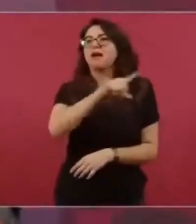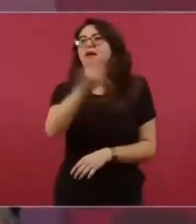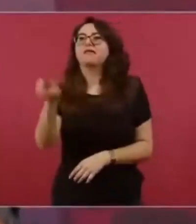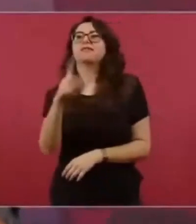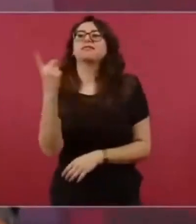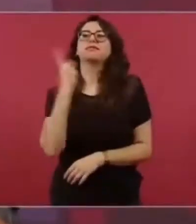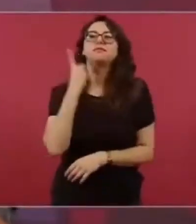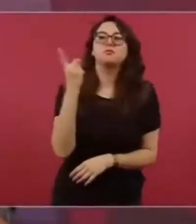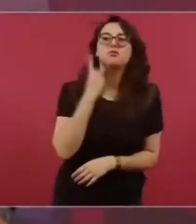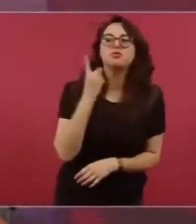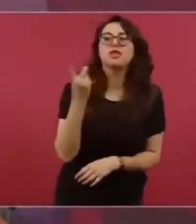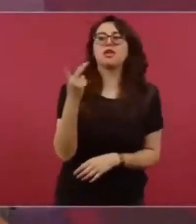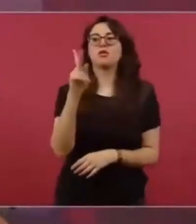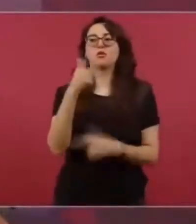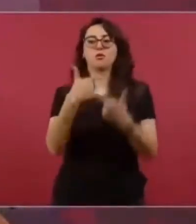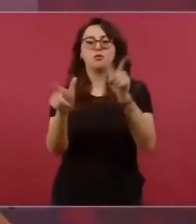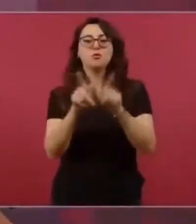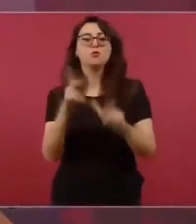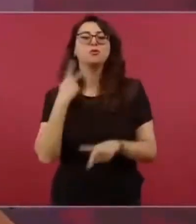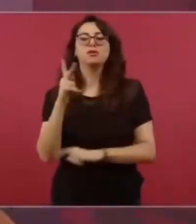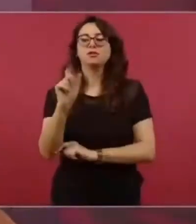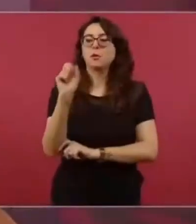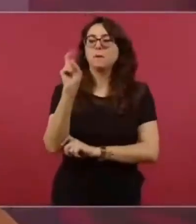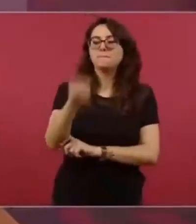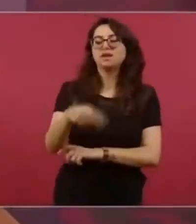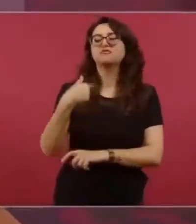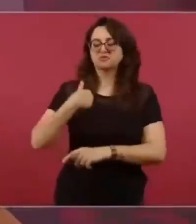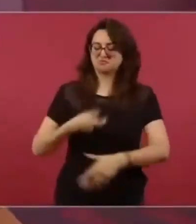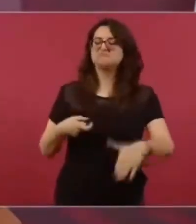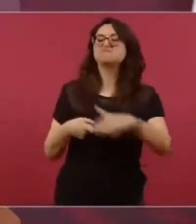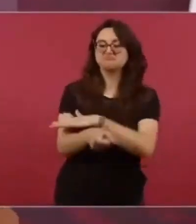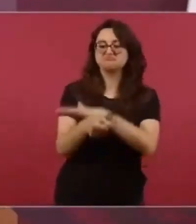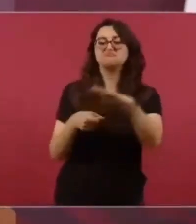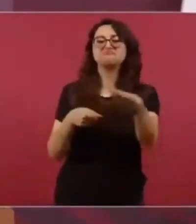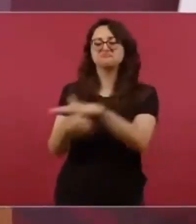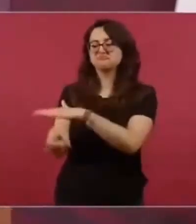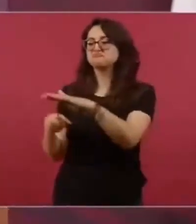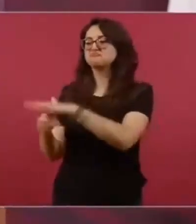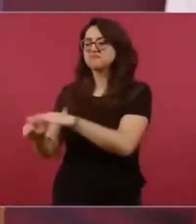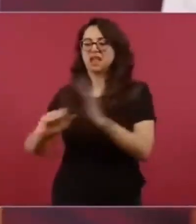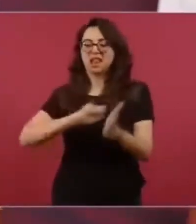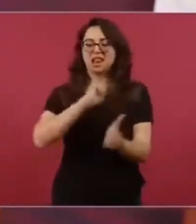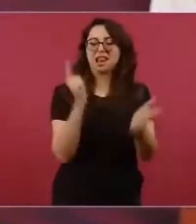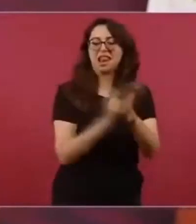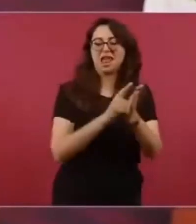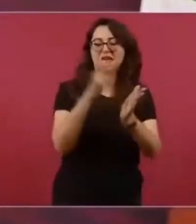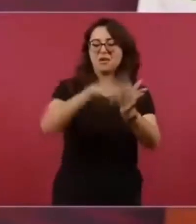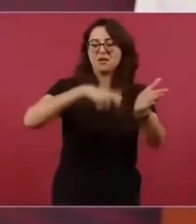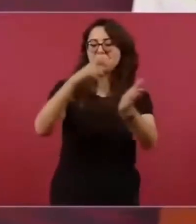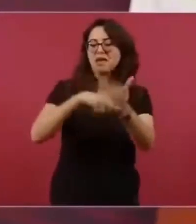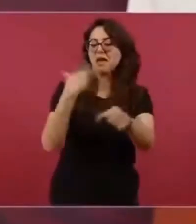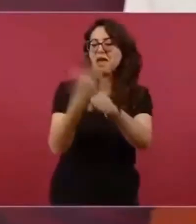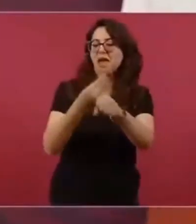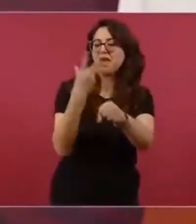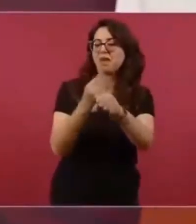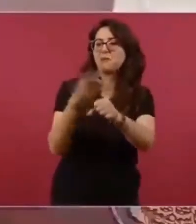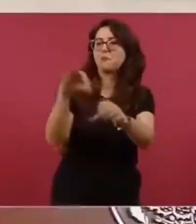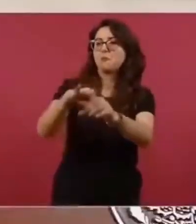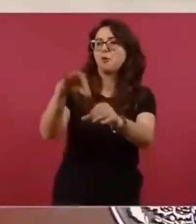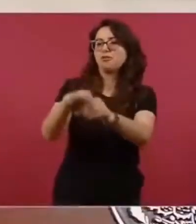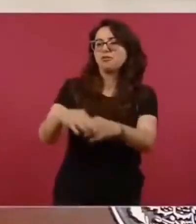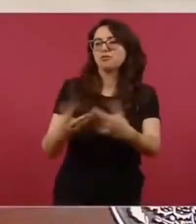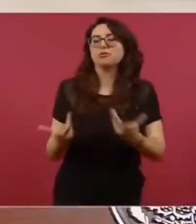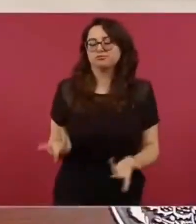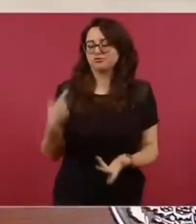a legisladores del PAN para que votaran a favor de la reforma